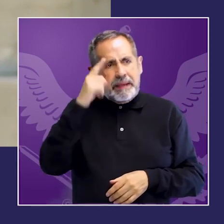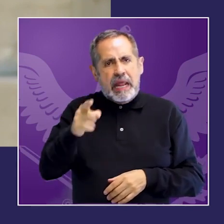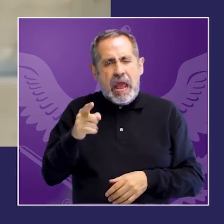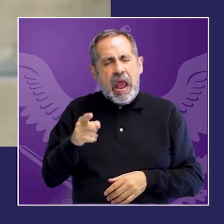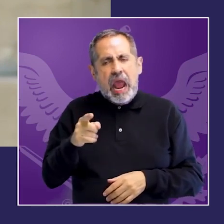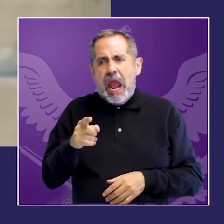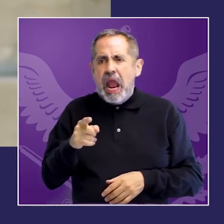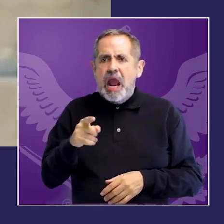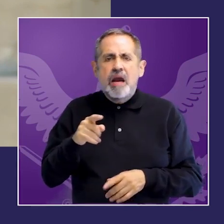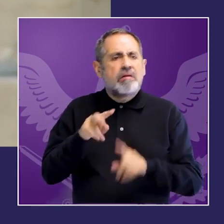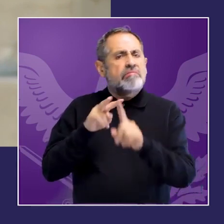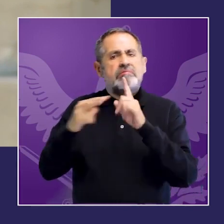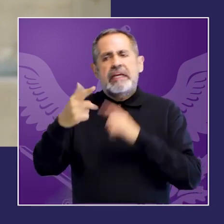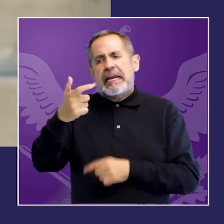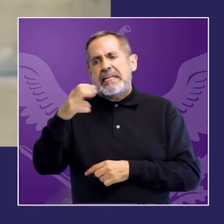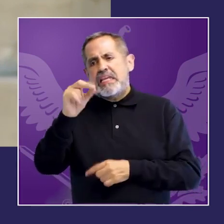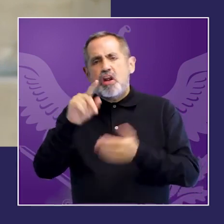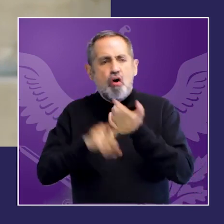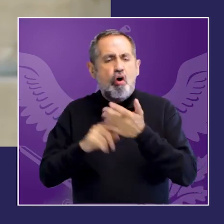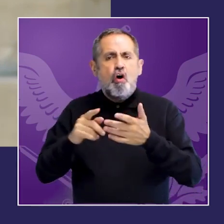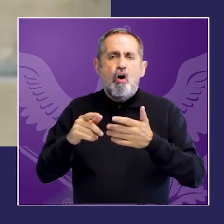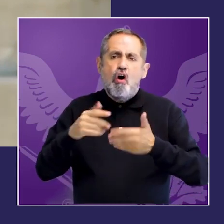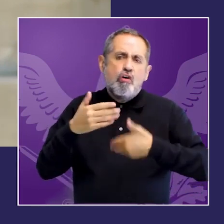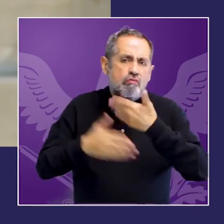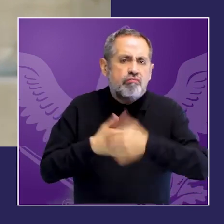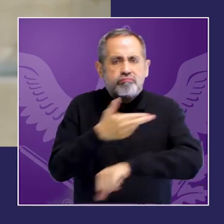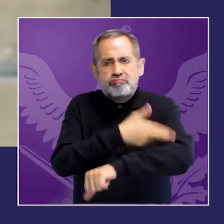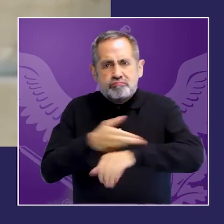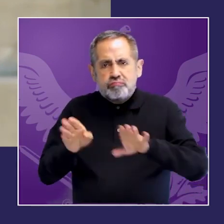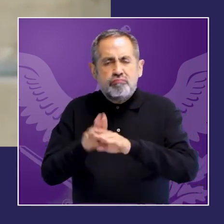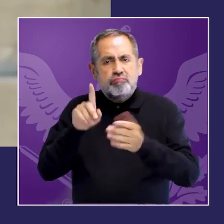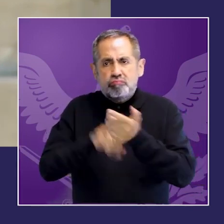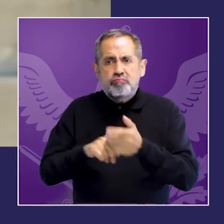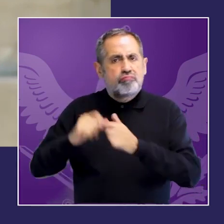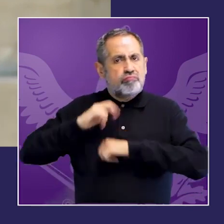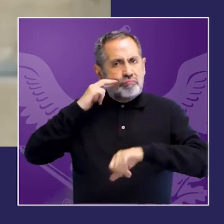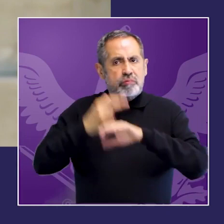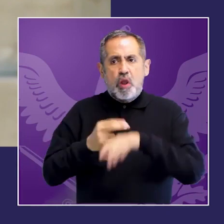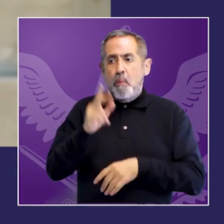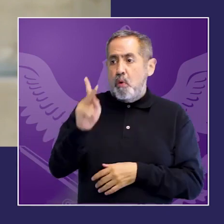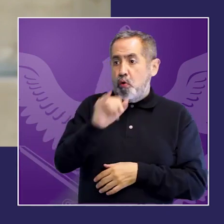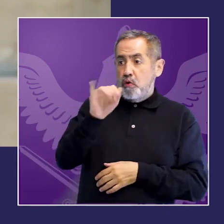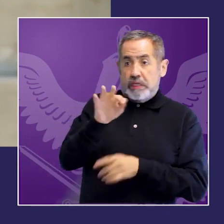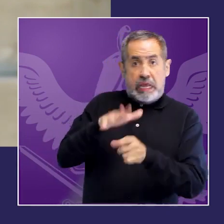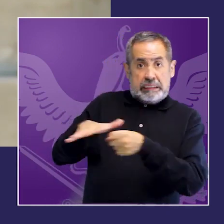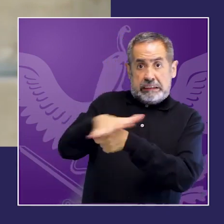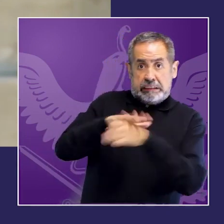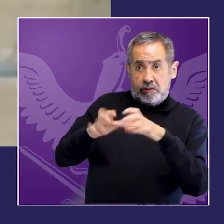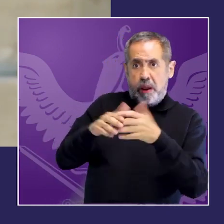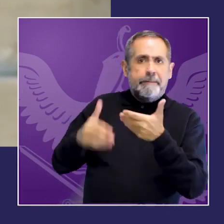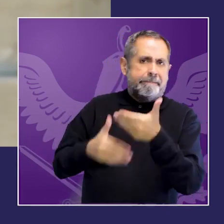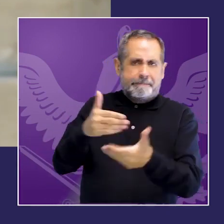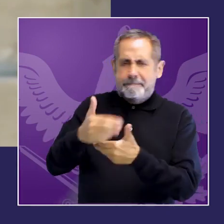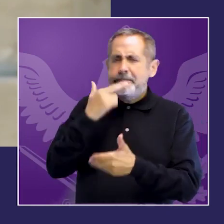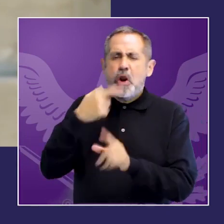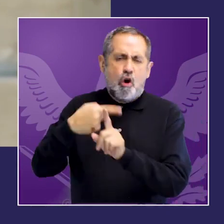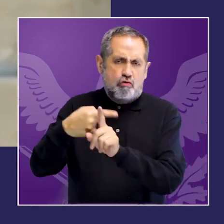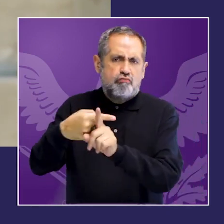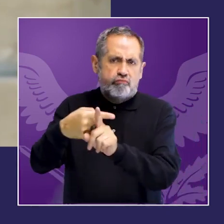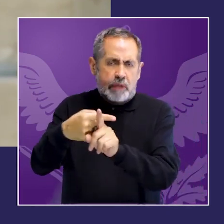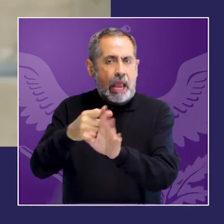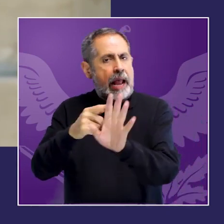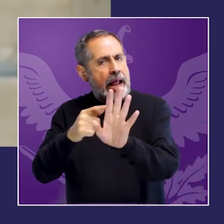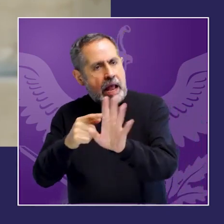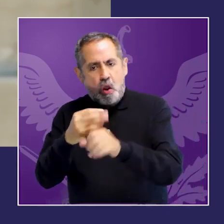judiciales de la región es momento de analizar evaluar y pensar cuál es la agenda para la igualdad de